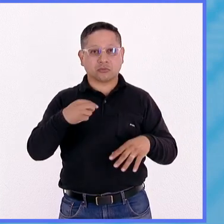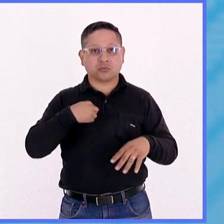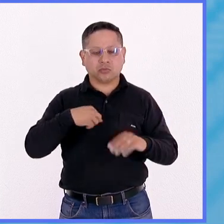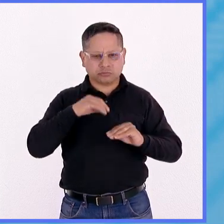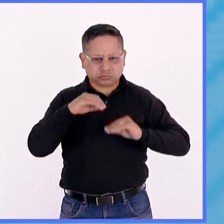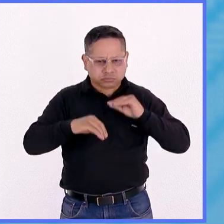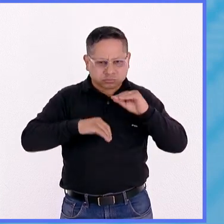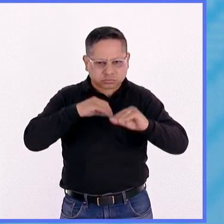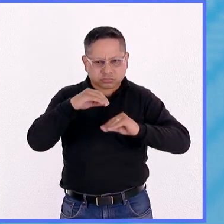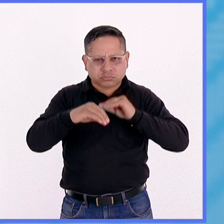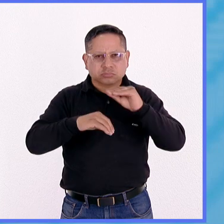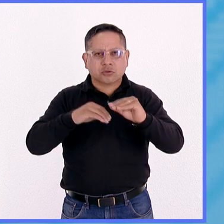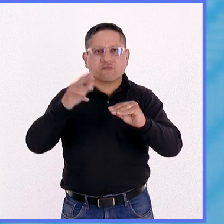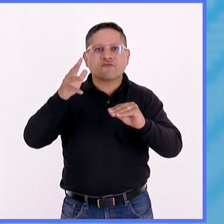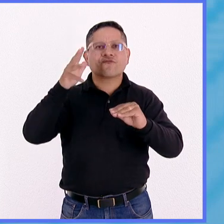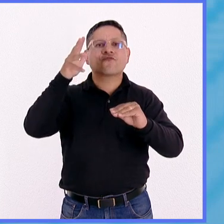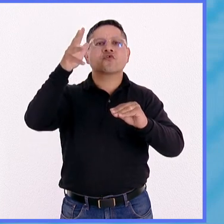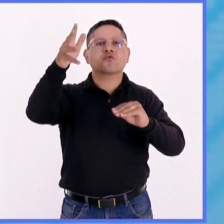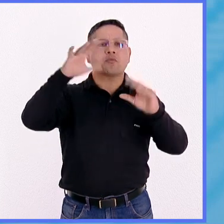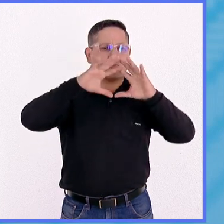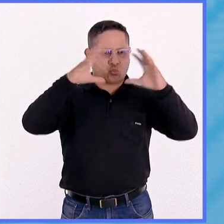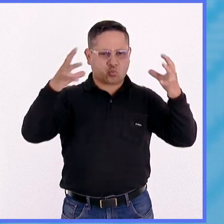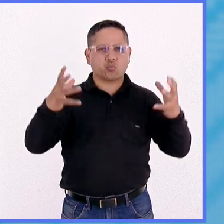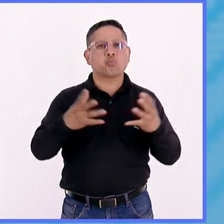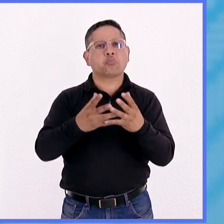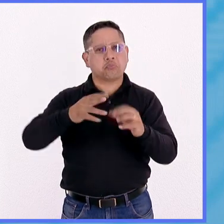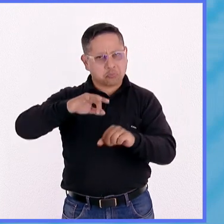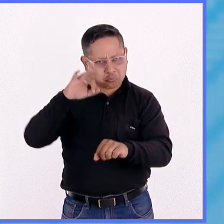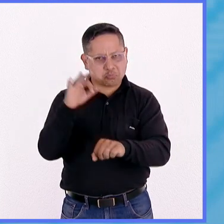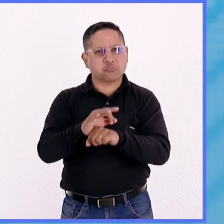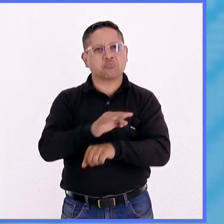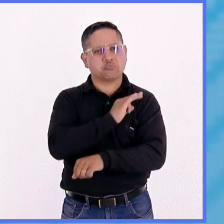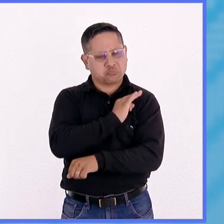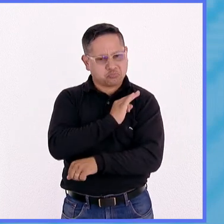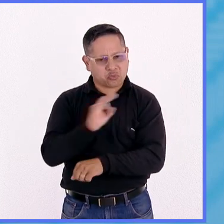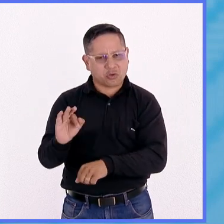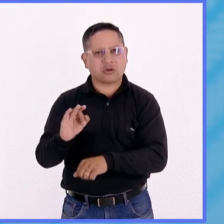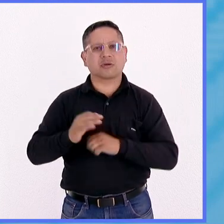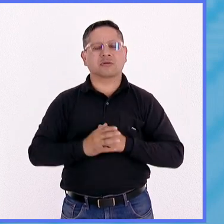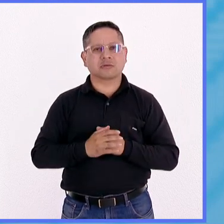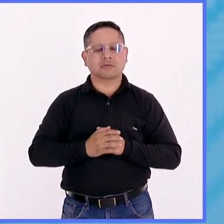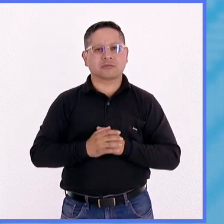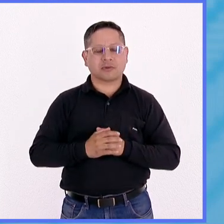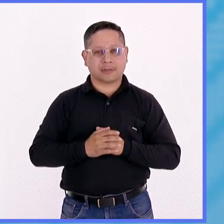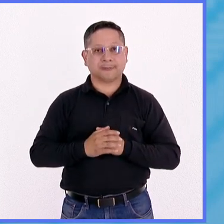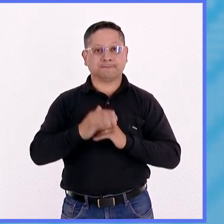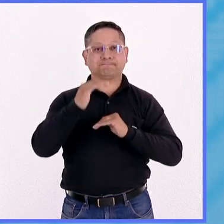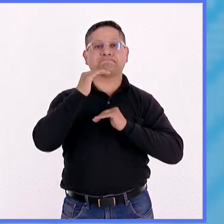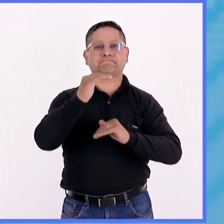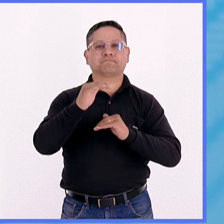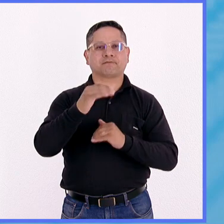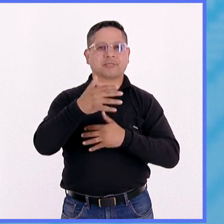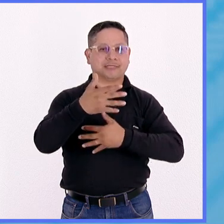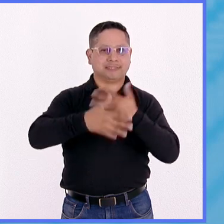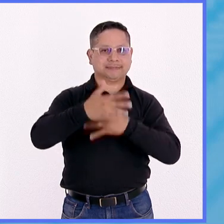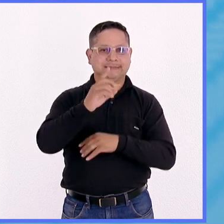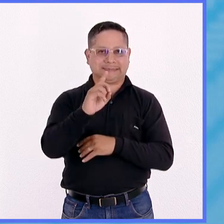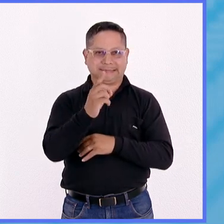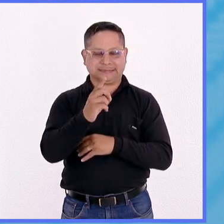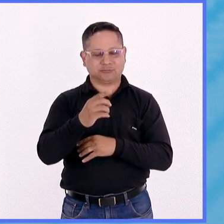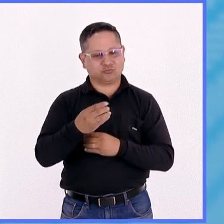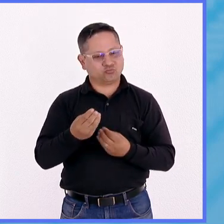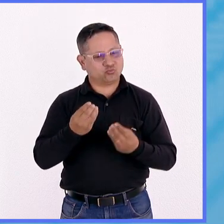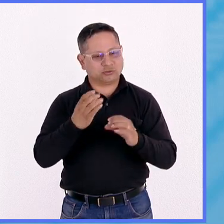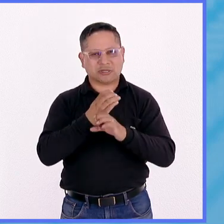para preservar nuestro bello planeta en algún momento. La convocatoria cierra el 15 de diciembre y hay mucho que hacer al